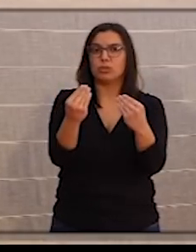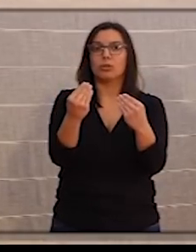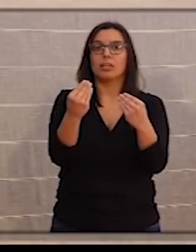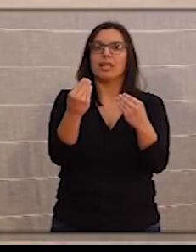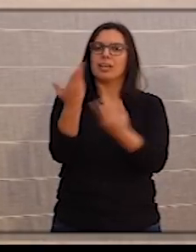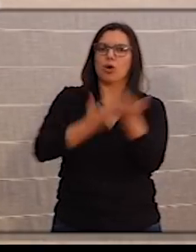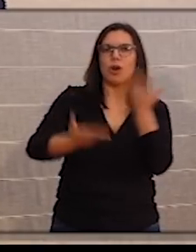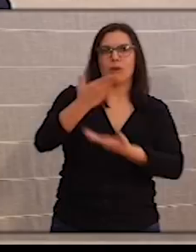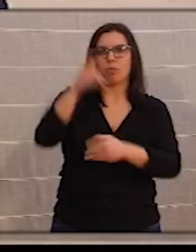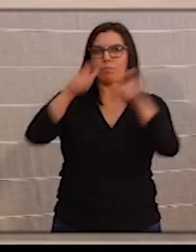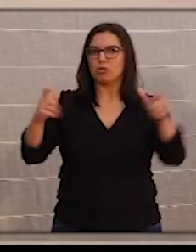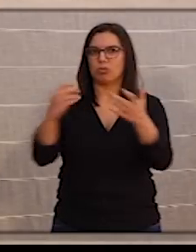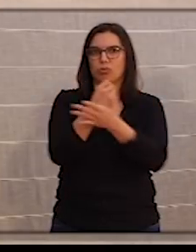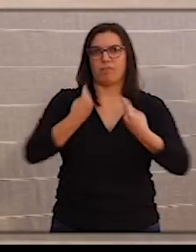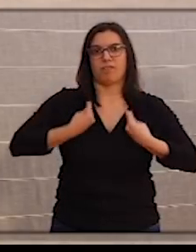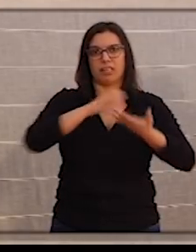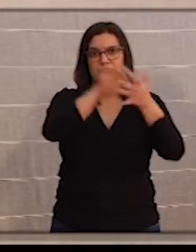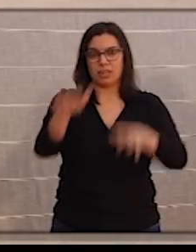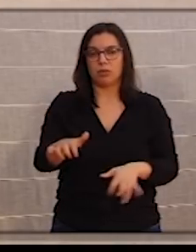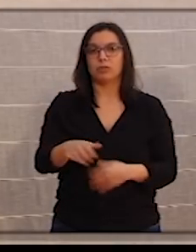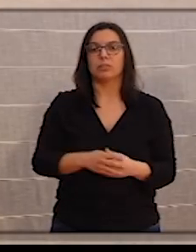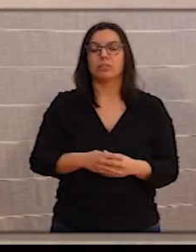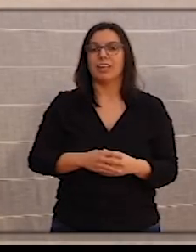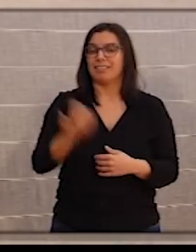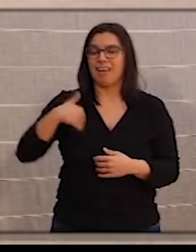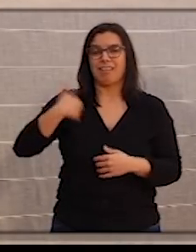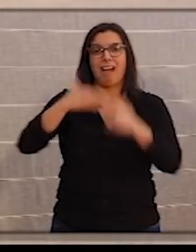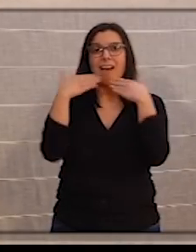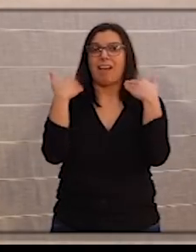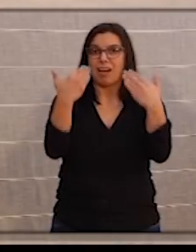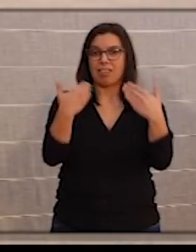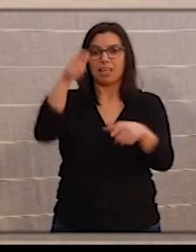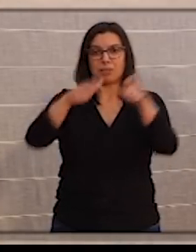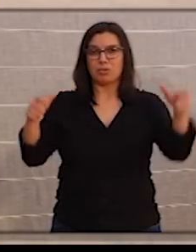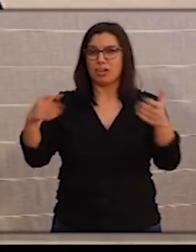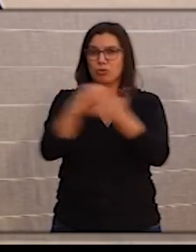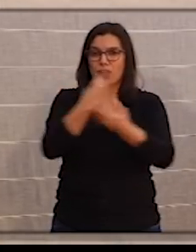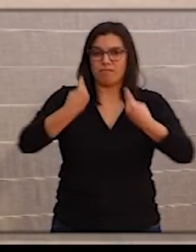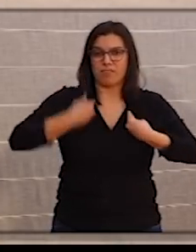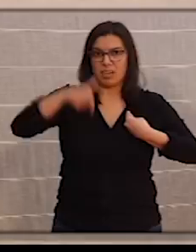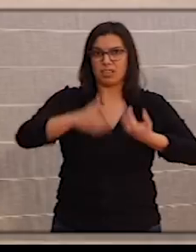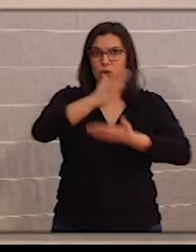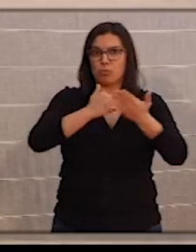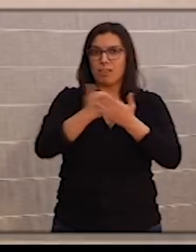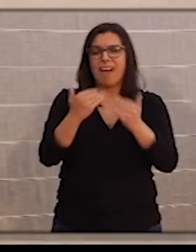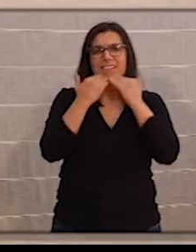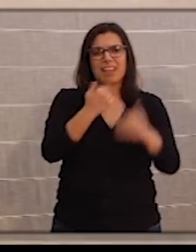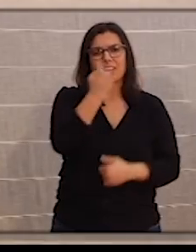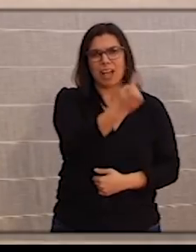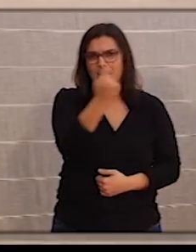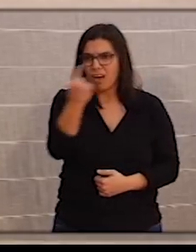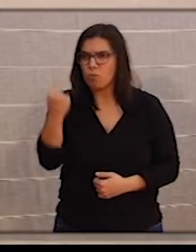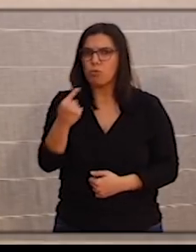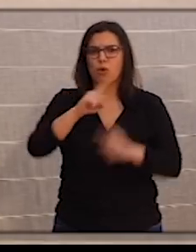todas las personas de Castilla y León. Y agradezco de antemano a toda la población de nuestra comunidad autónoma a cada persona,